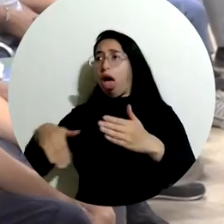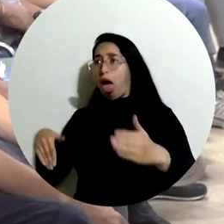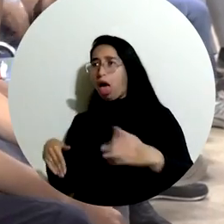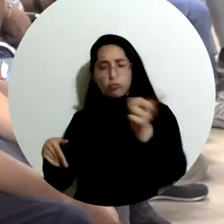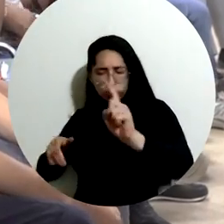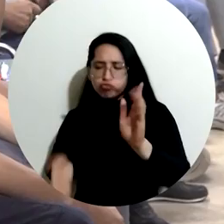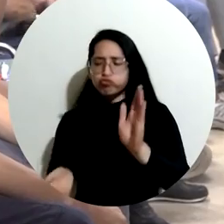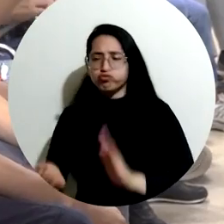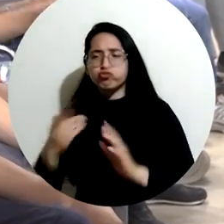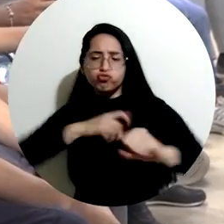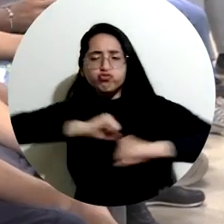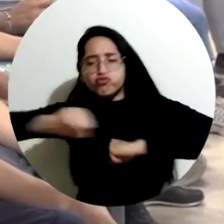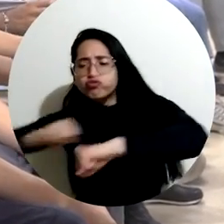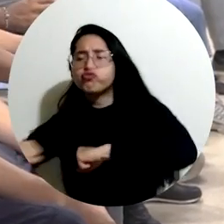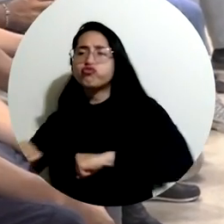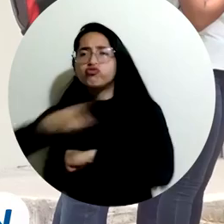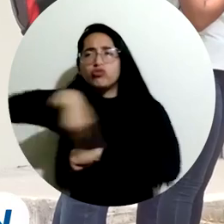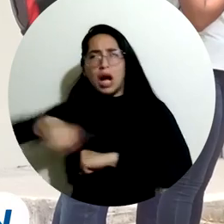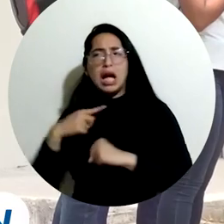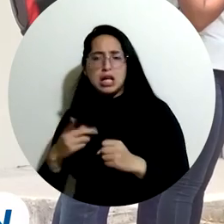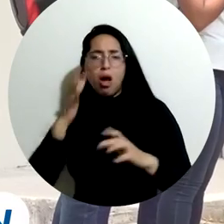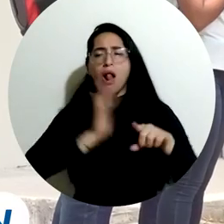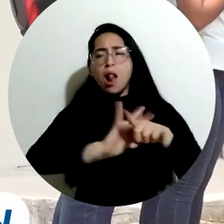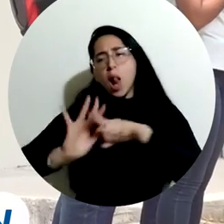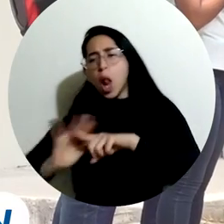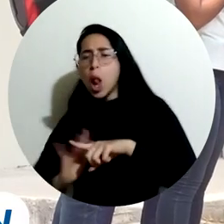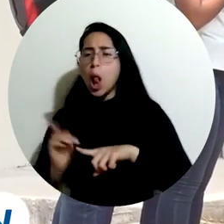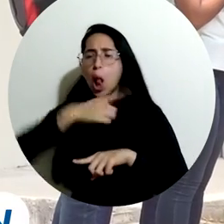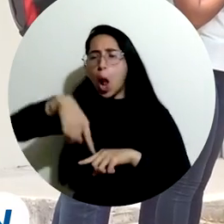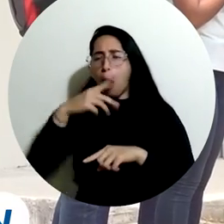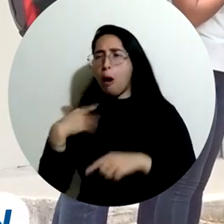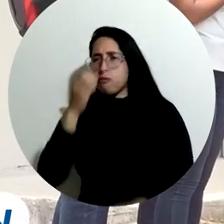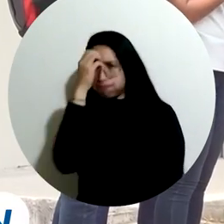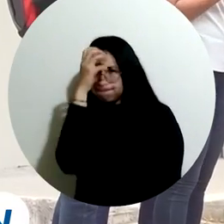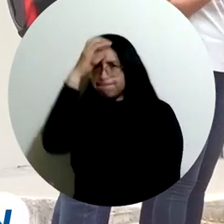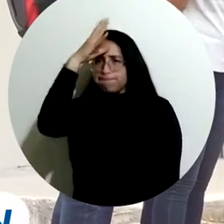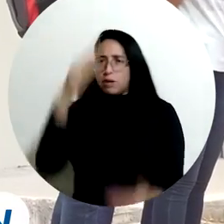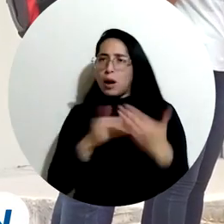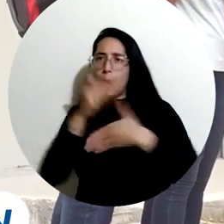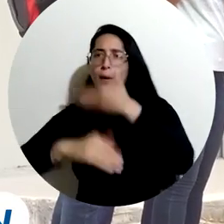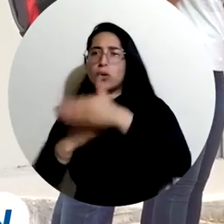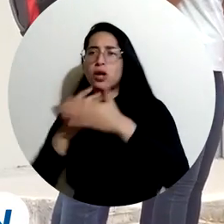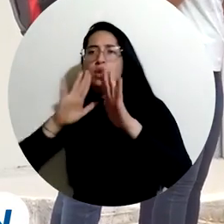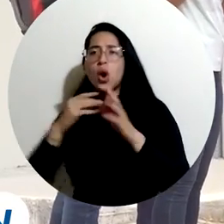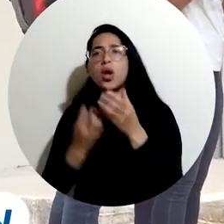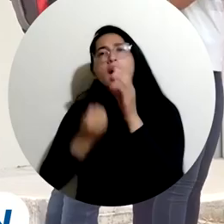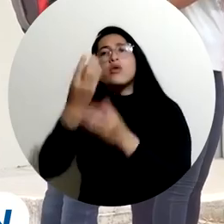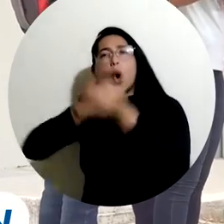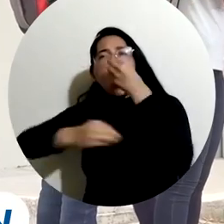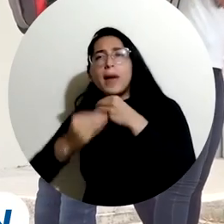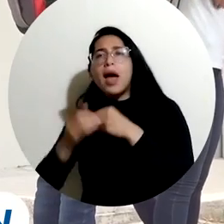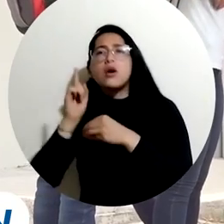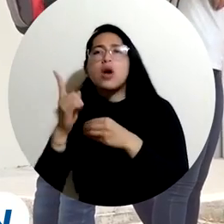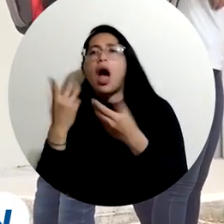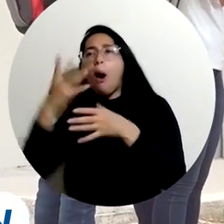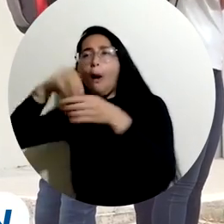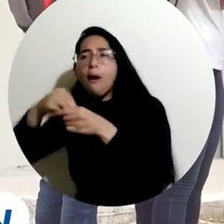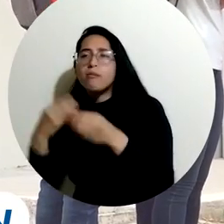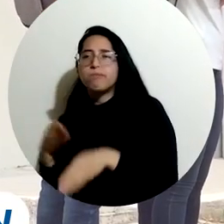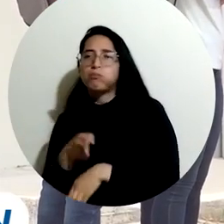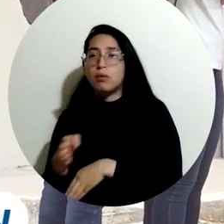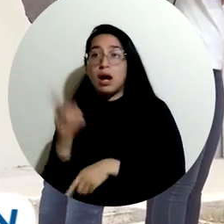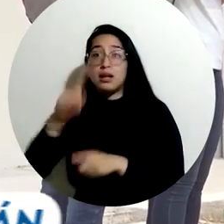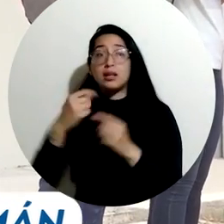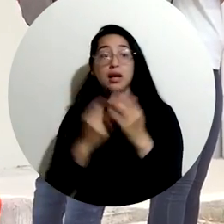los estudiantes poder estar en materia, poner las manos, digamos, ahí y embeberse con lo que es el proceso de